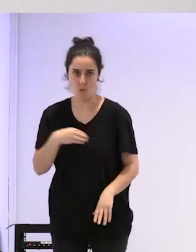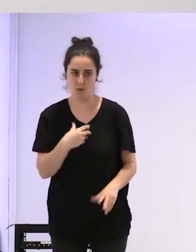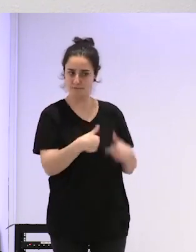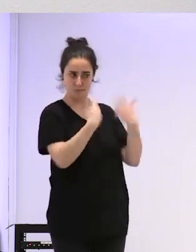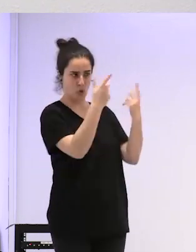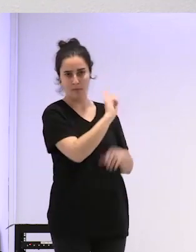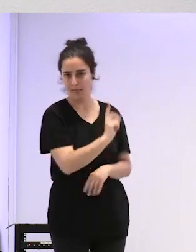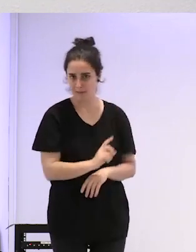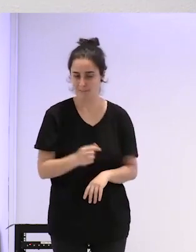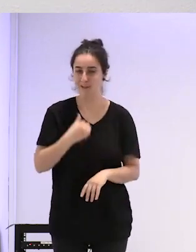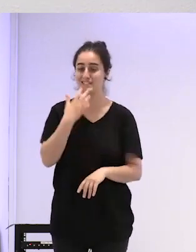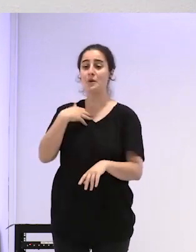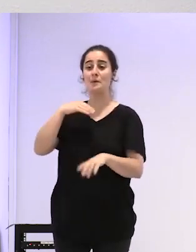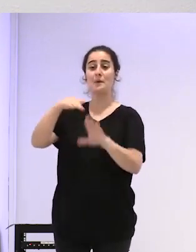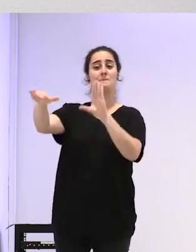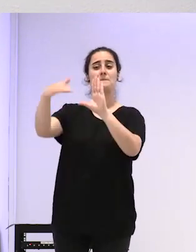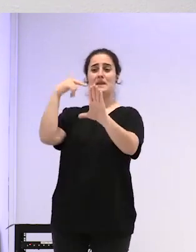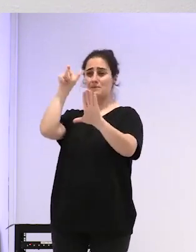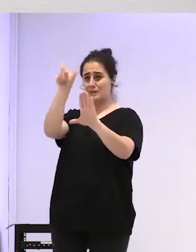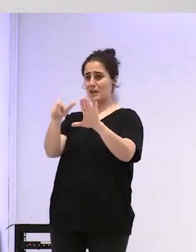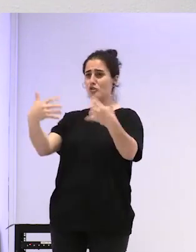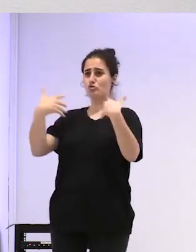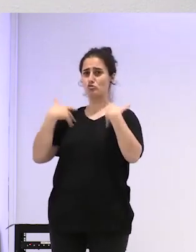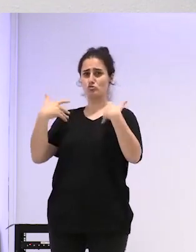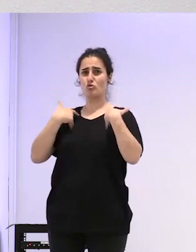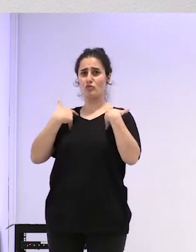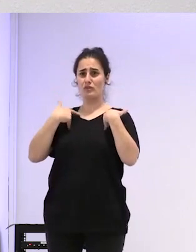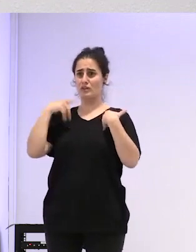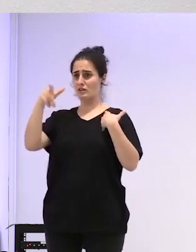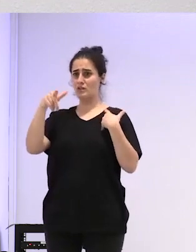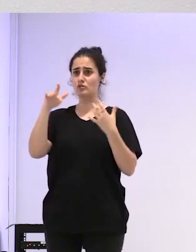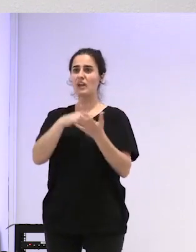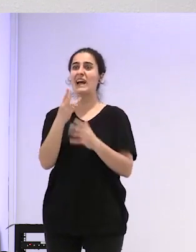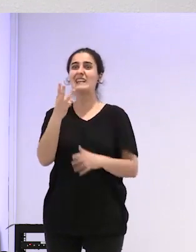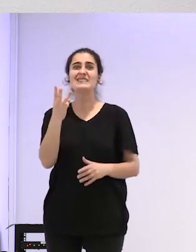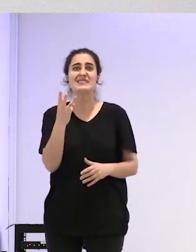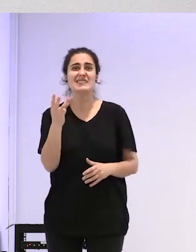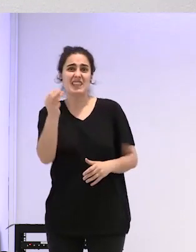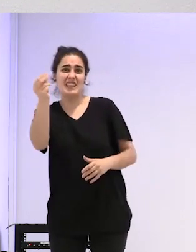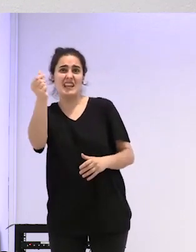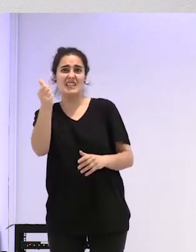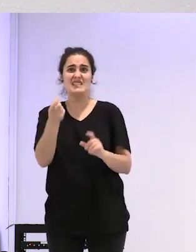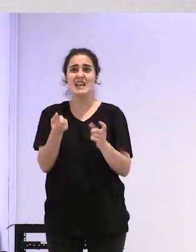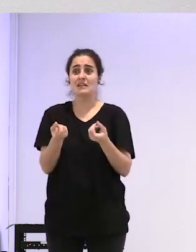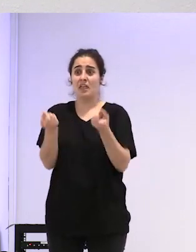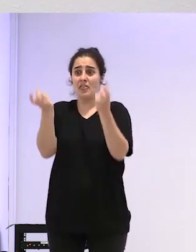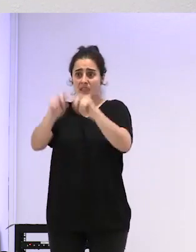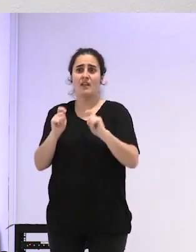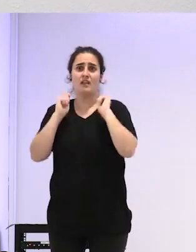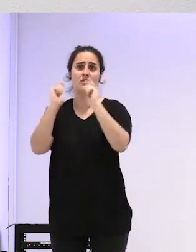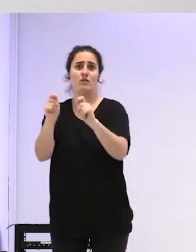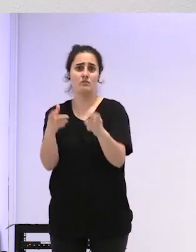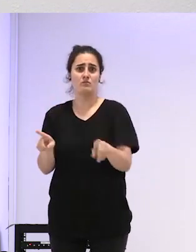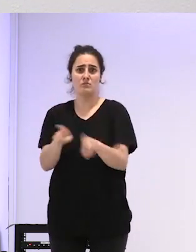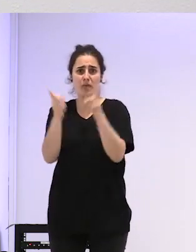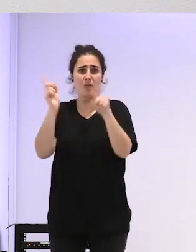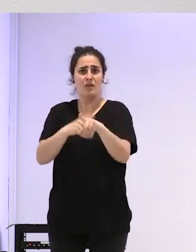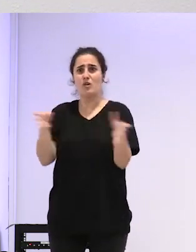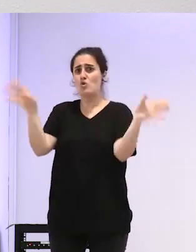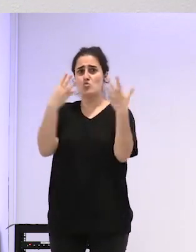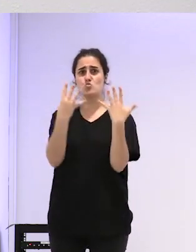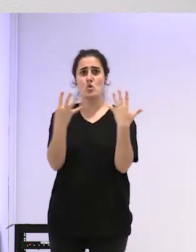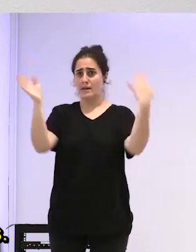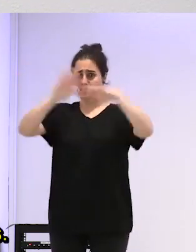y veo un mail que una persona sufre es que lo doy visita para el cabo de tres días aunque sea las nueve a la noche es que no puedo hacerlo de otra manera